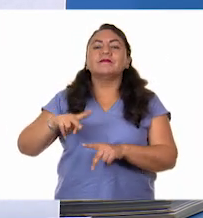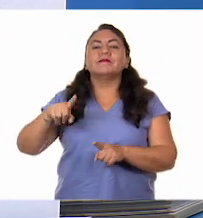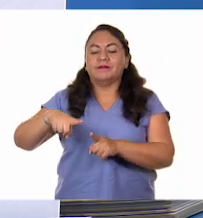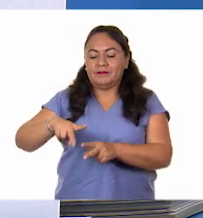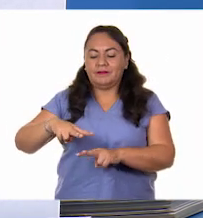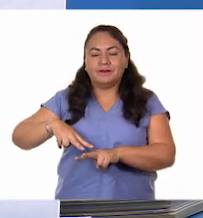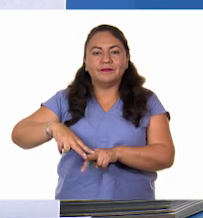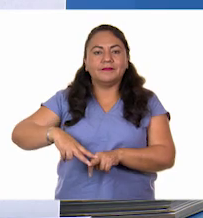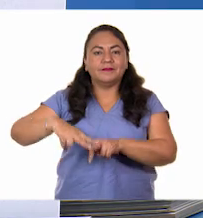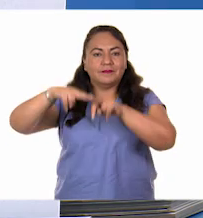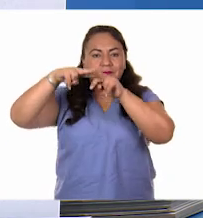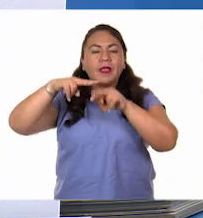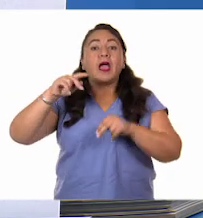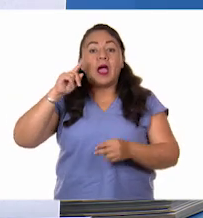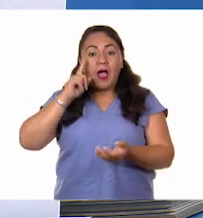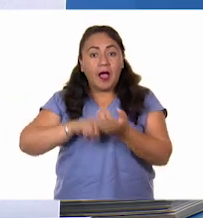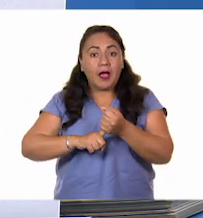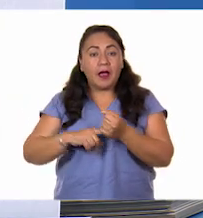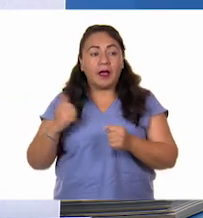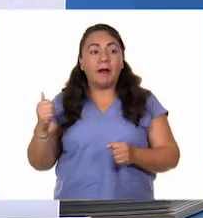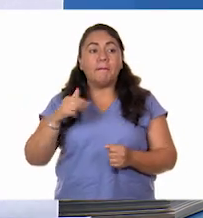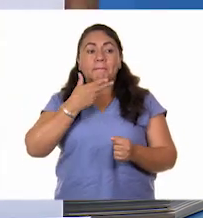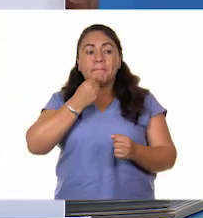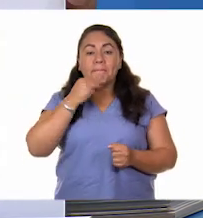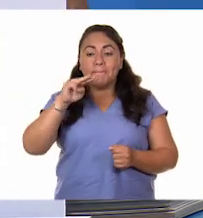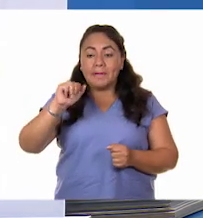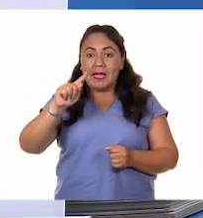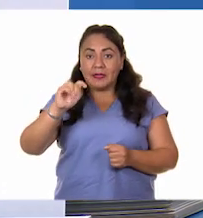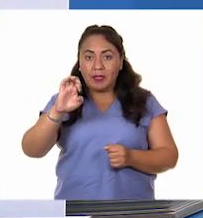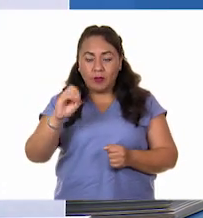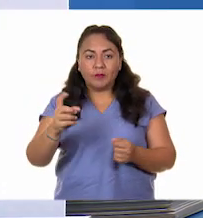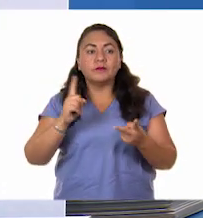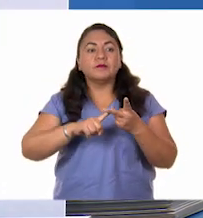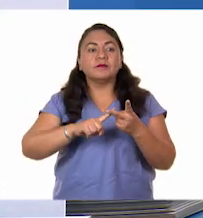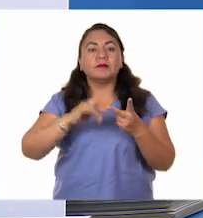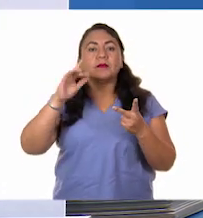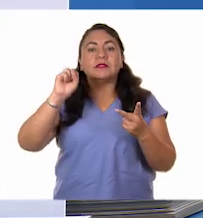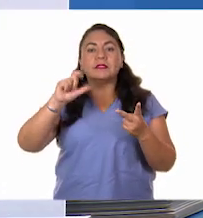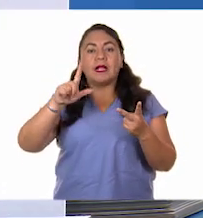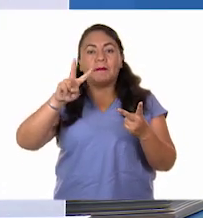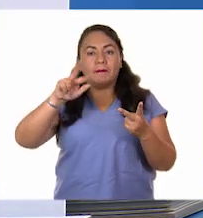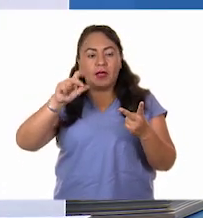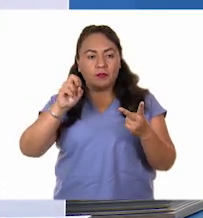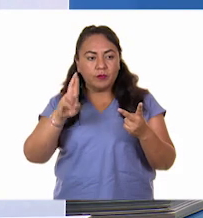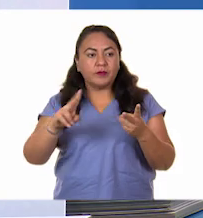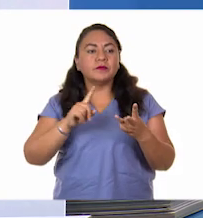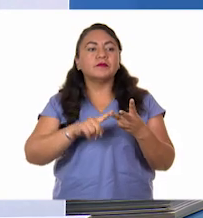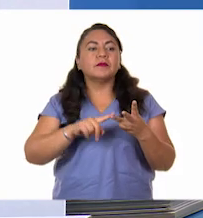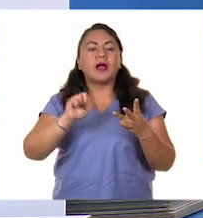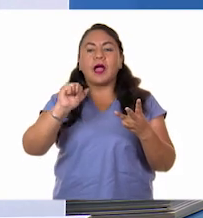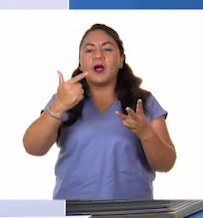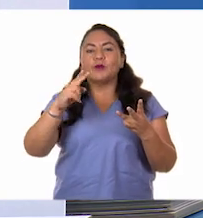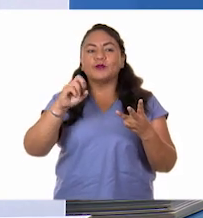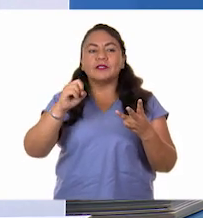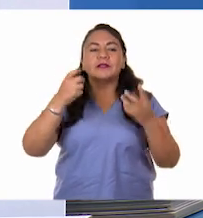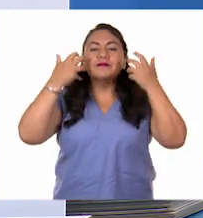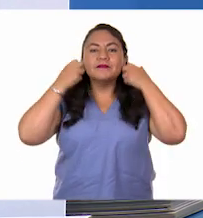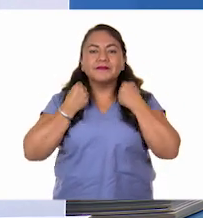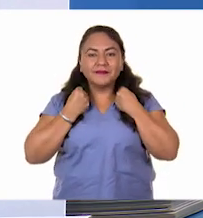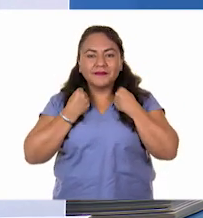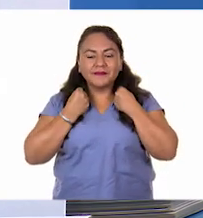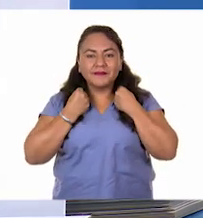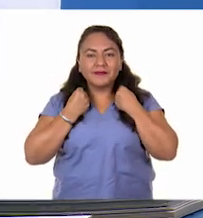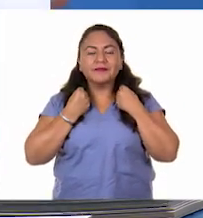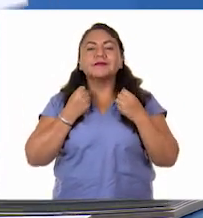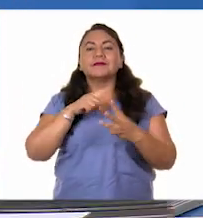integrado por Mateo, por Agustín y por Salvador. Ellos son los tres integrantes de este equipo.